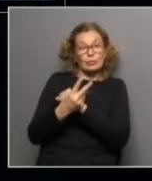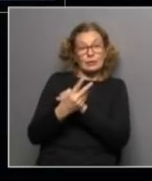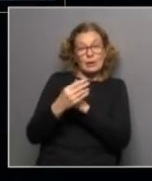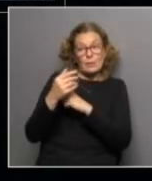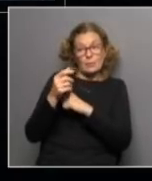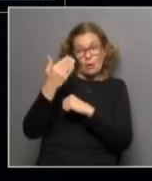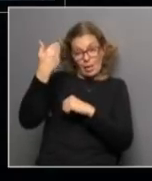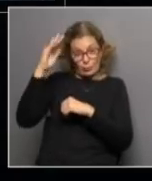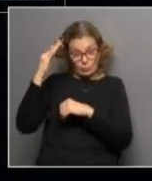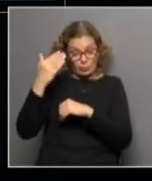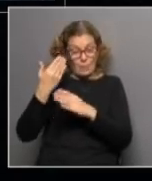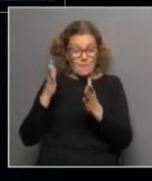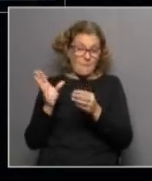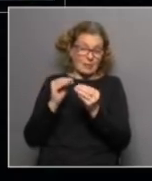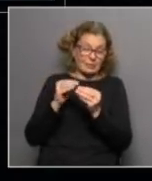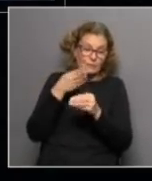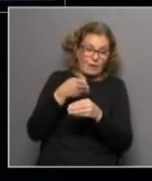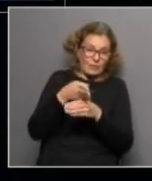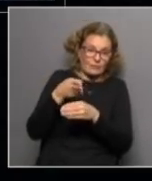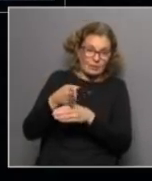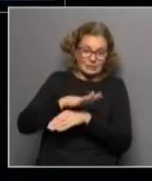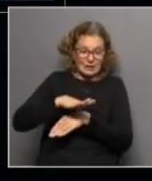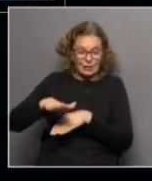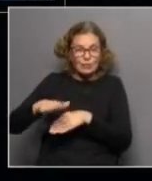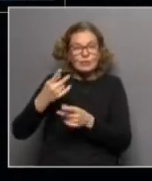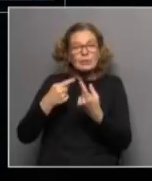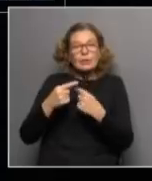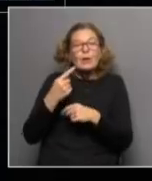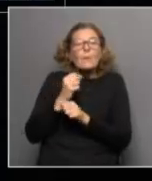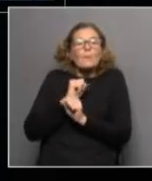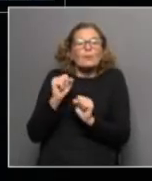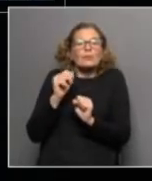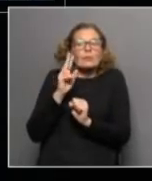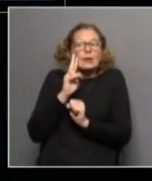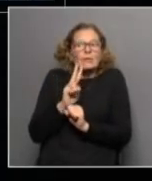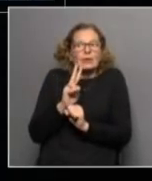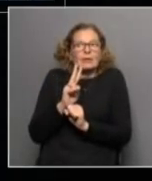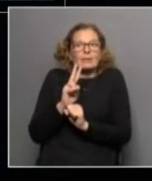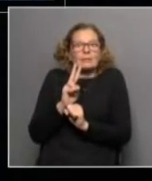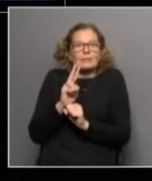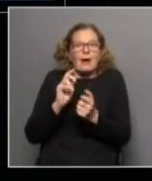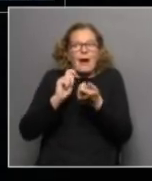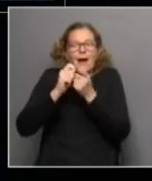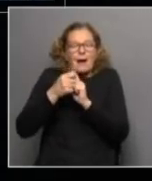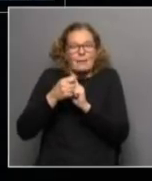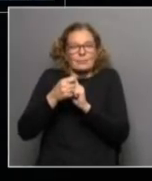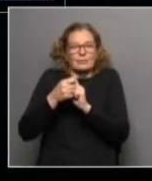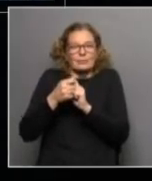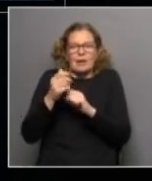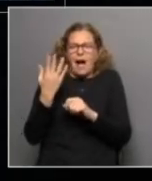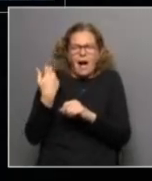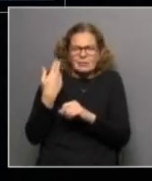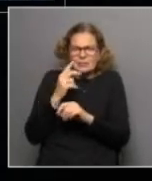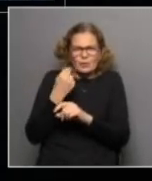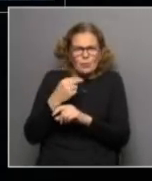mayoría de los adultos y de las adultas. Entonces, es posible que veamos movimientos que no hayamos visto antes